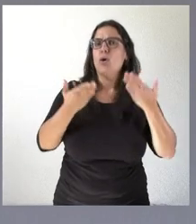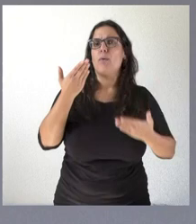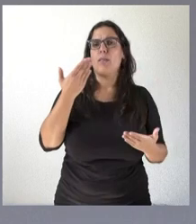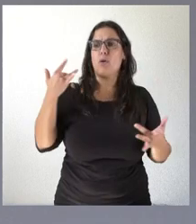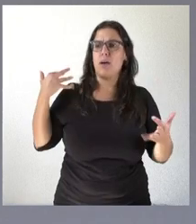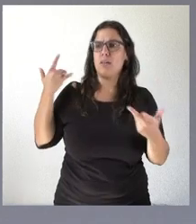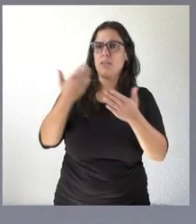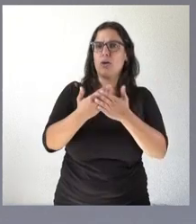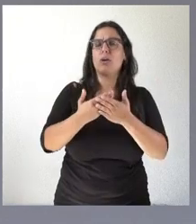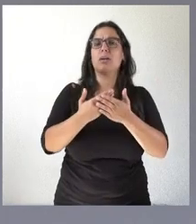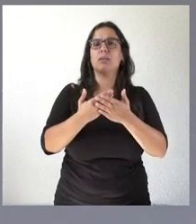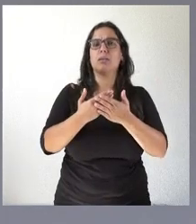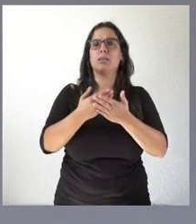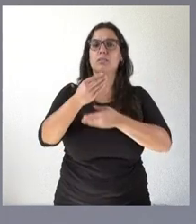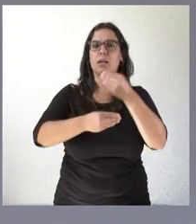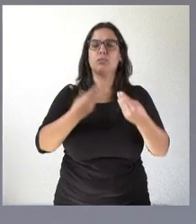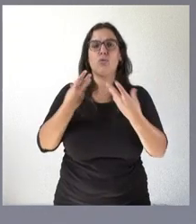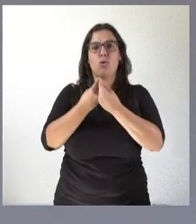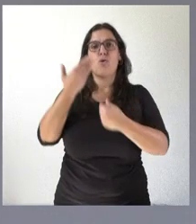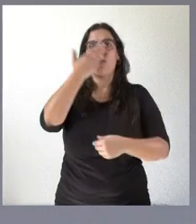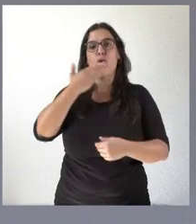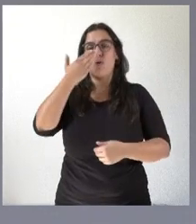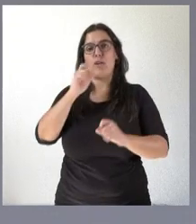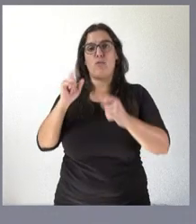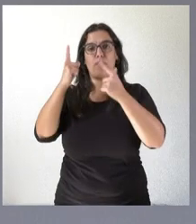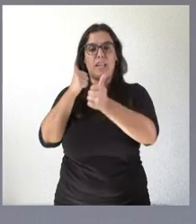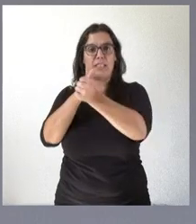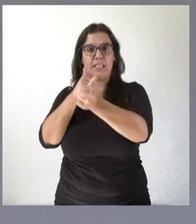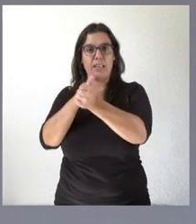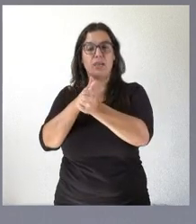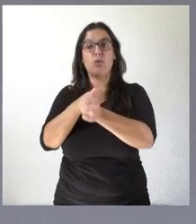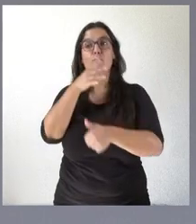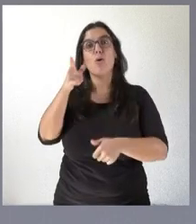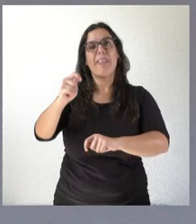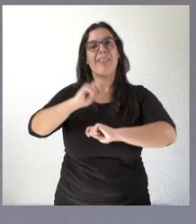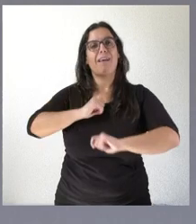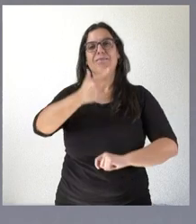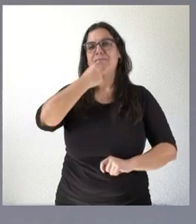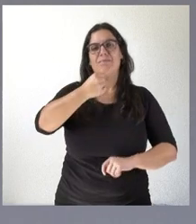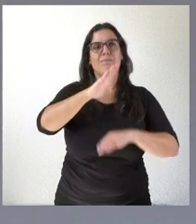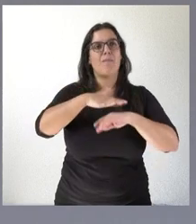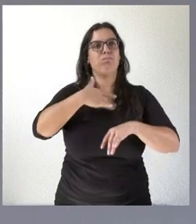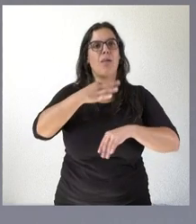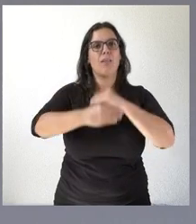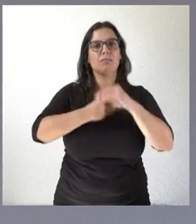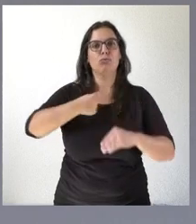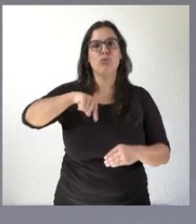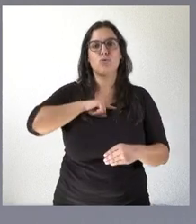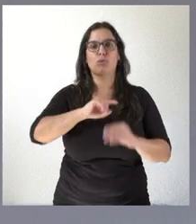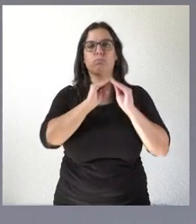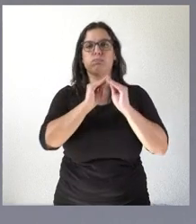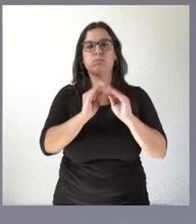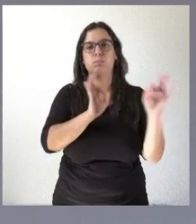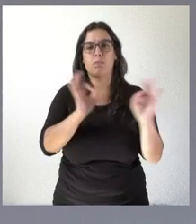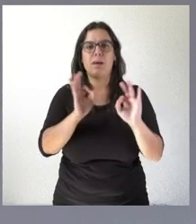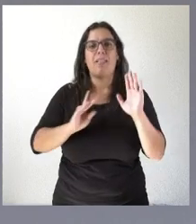materializado con el colegio de secretarios con el COSITAL porque eso nos ha permitido bueno pues abordar y alumbrar